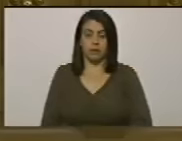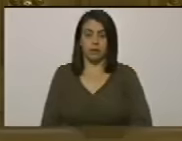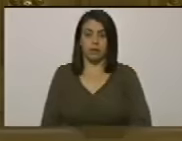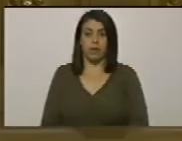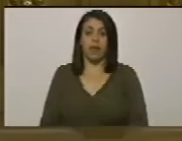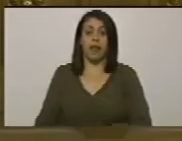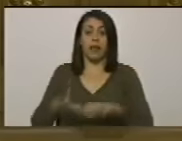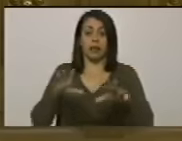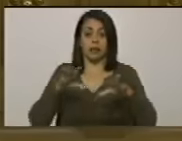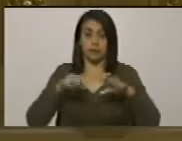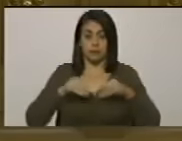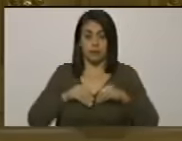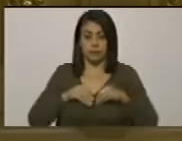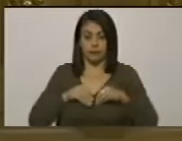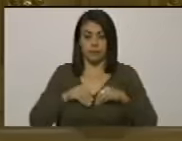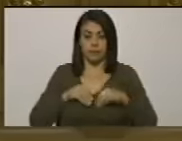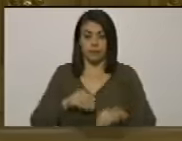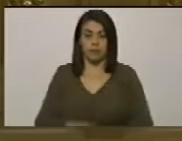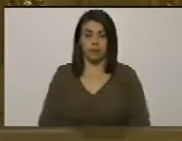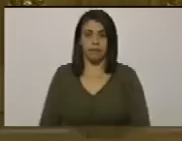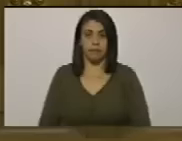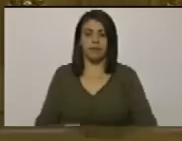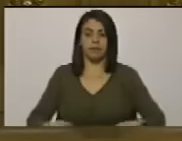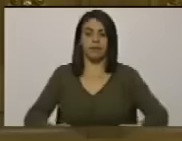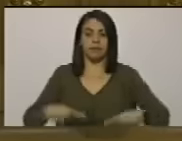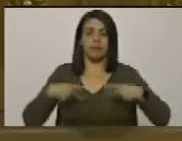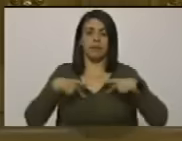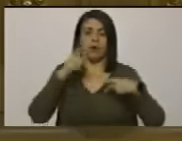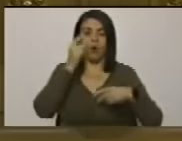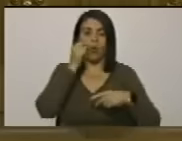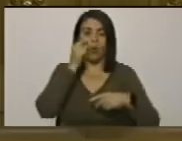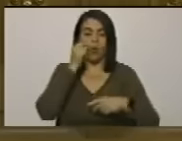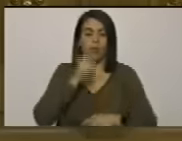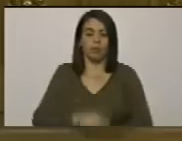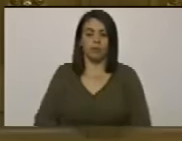reconocimiento a la vida de un hombre